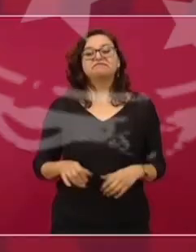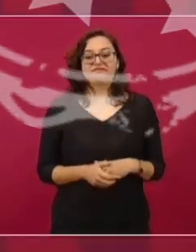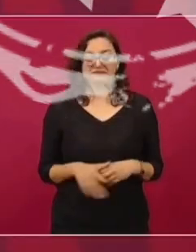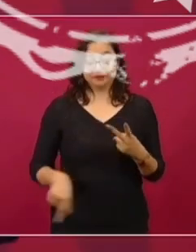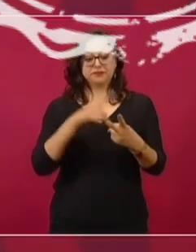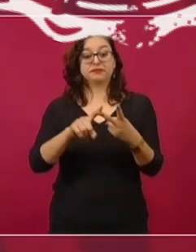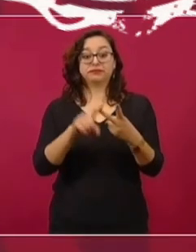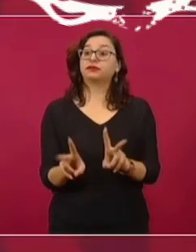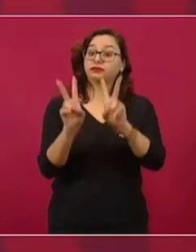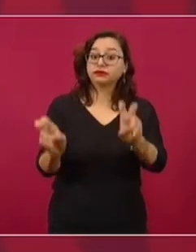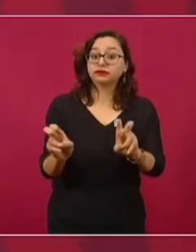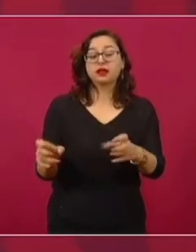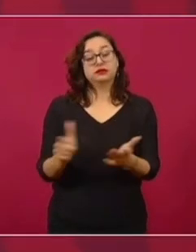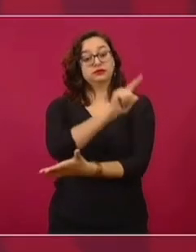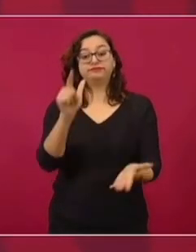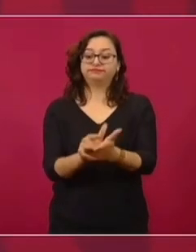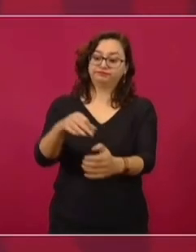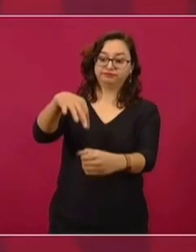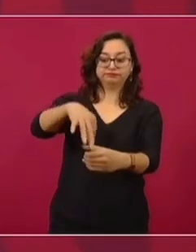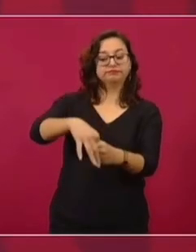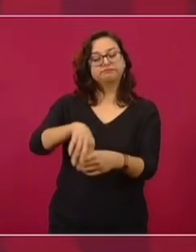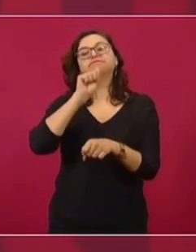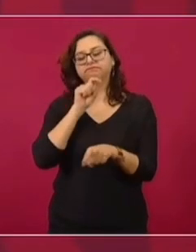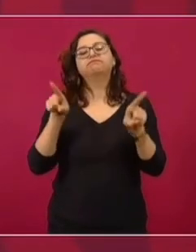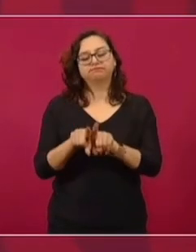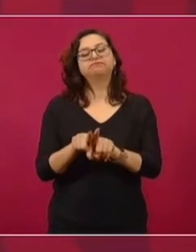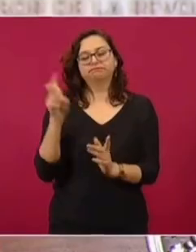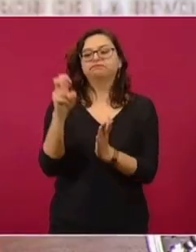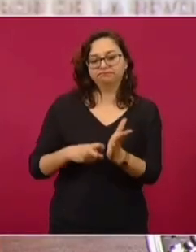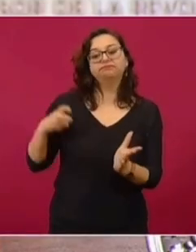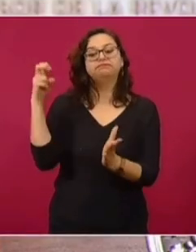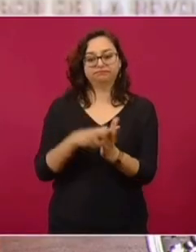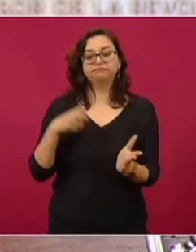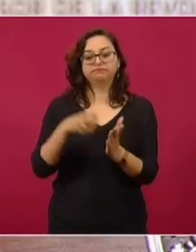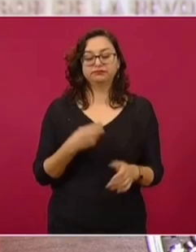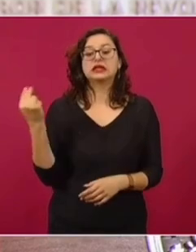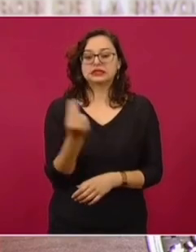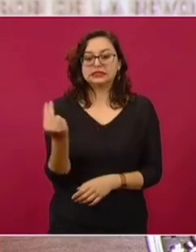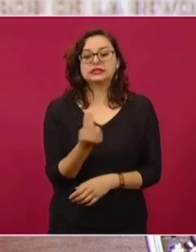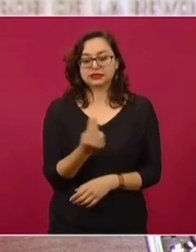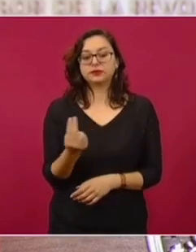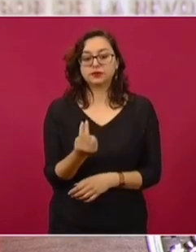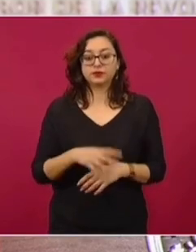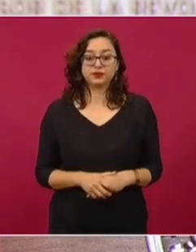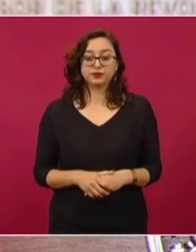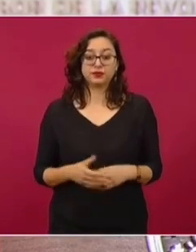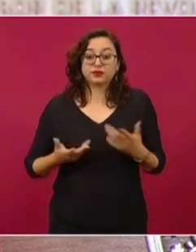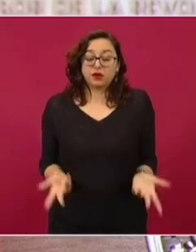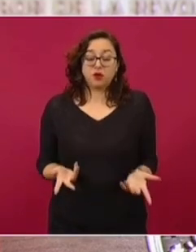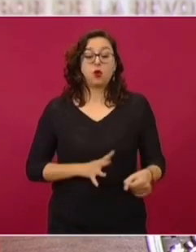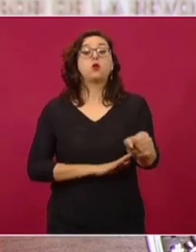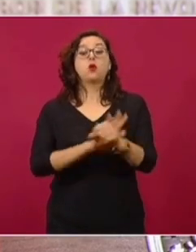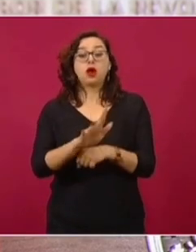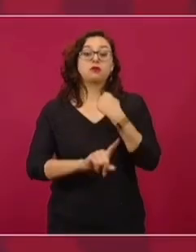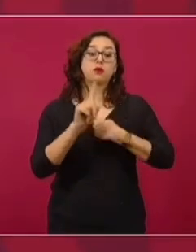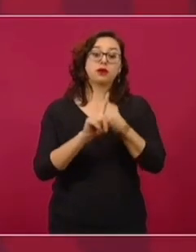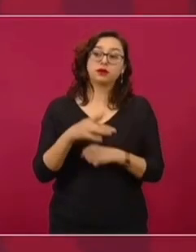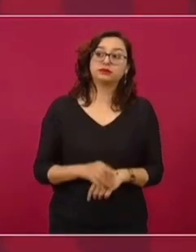Porque tenemos que resolver el problema de que no actúan los del Consejo del INE